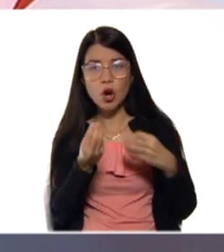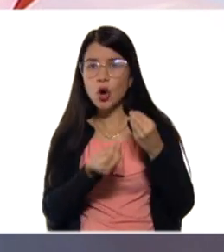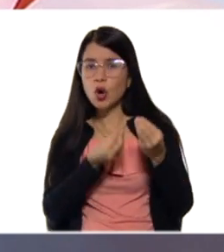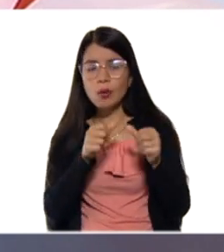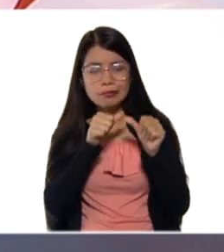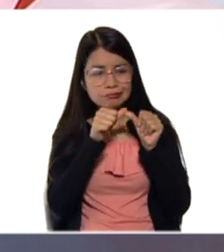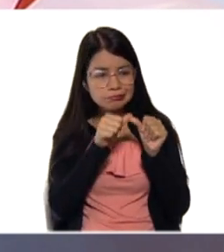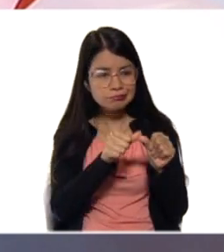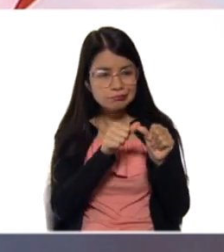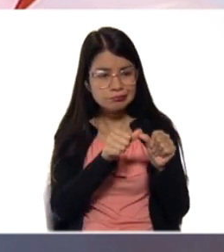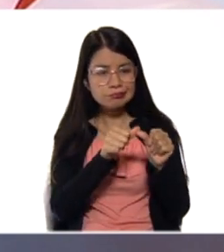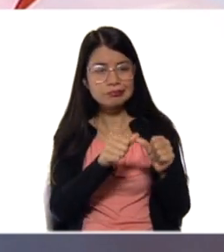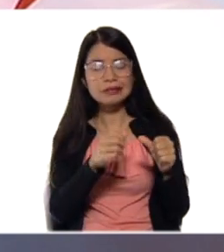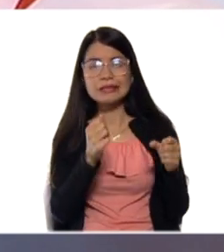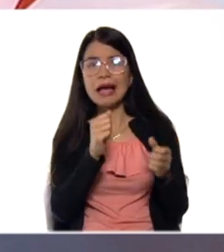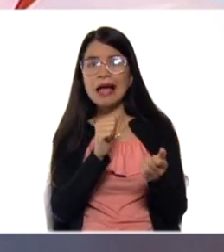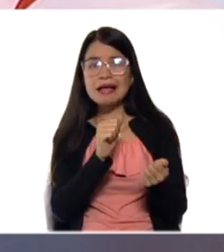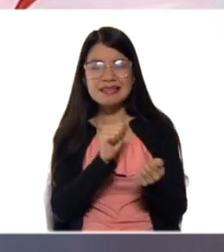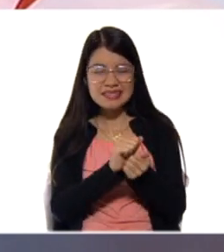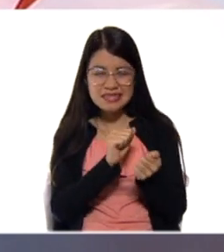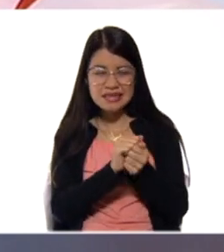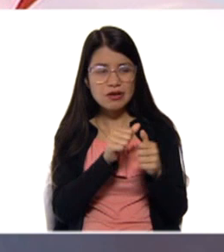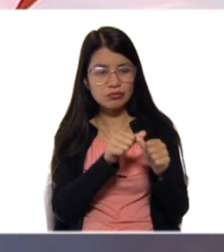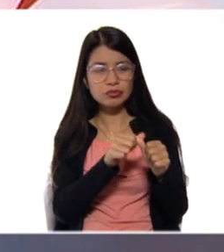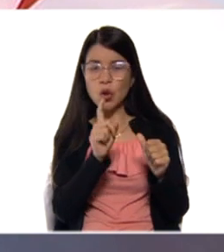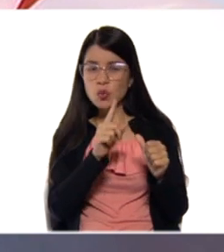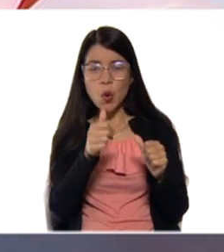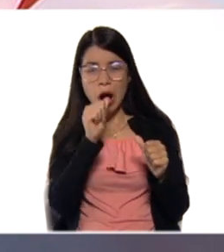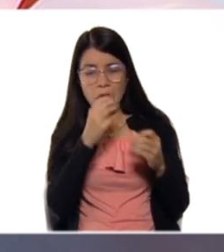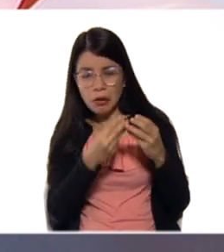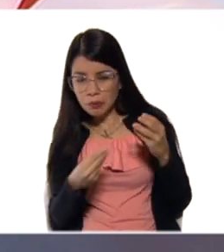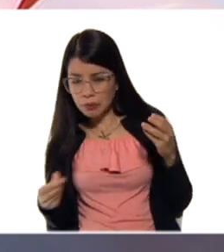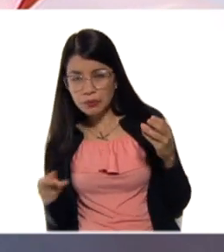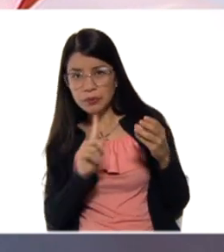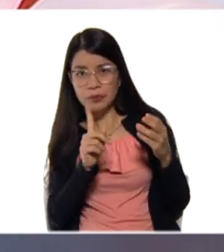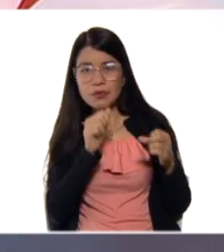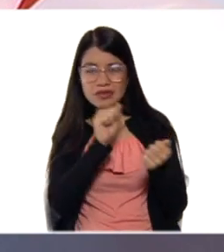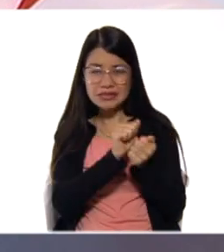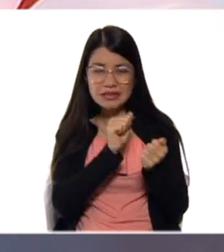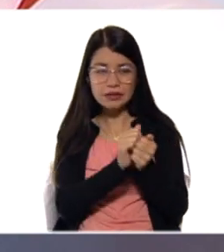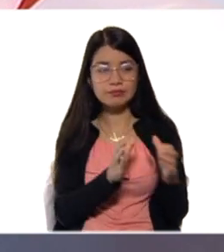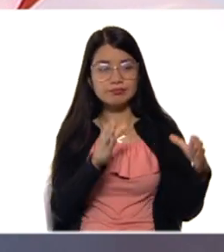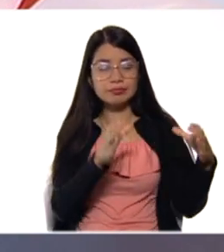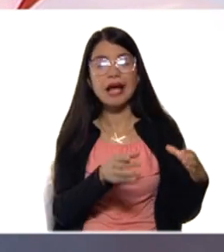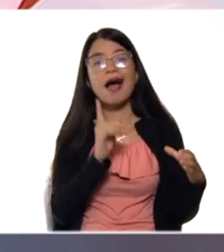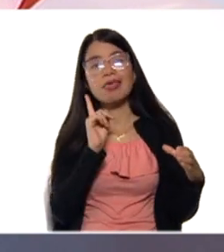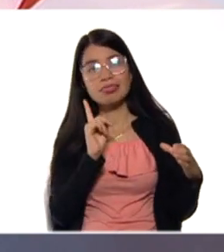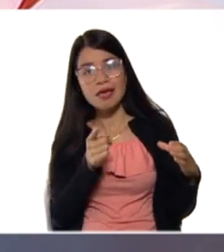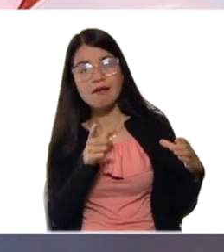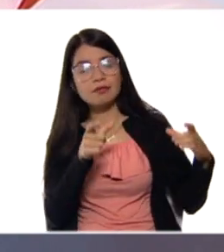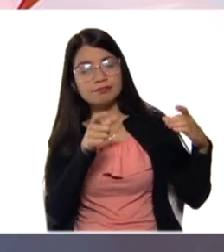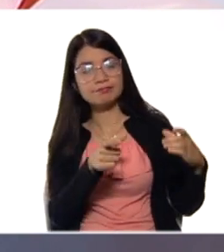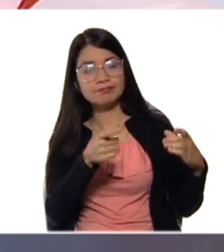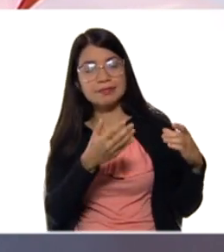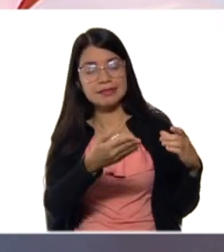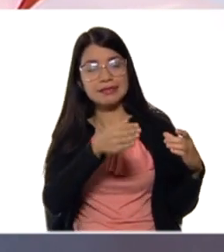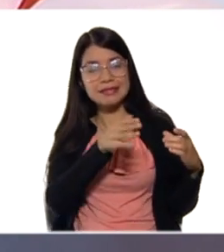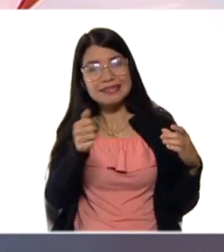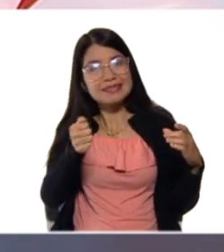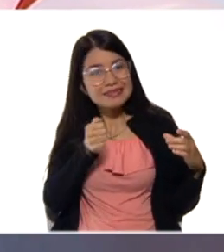se vaya a descongelar, tengo que tener un recipiente cerrado, aislado. Generalmente utilizamos